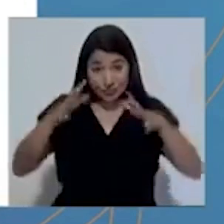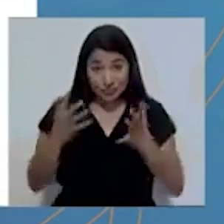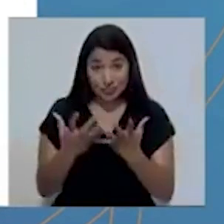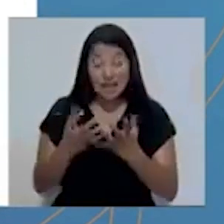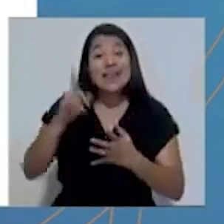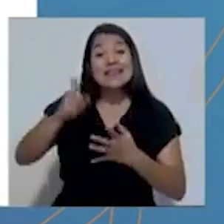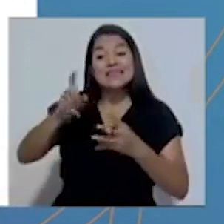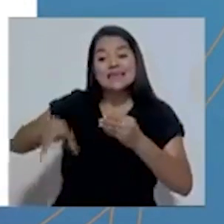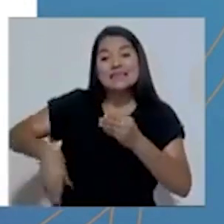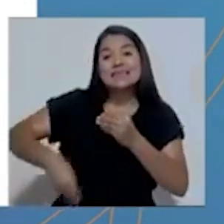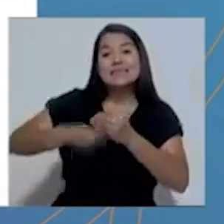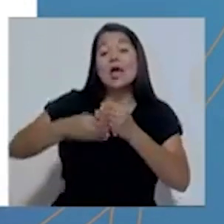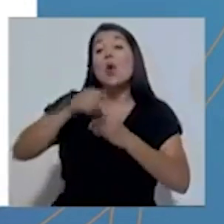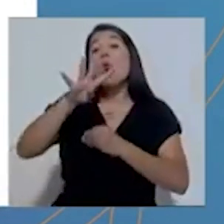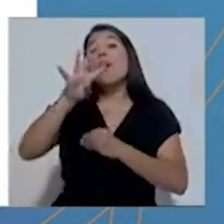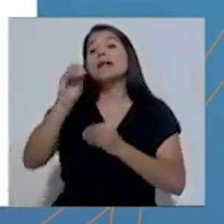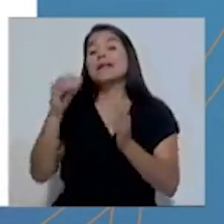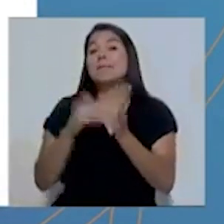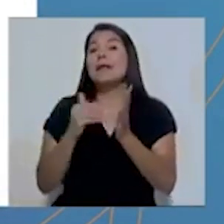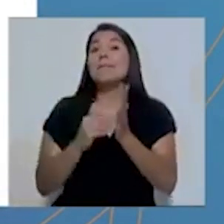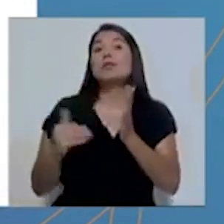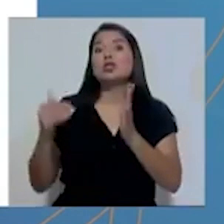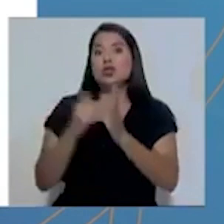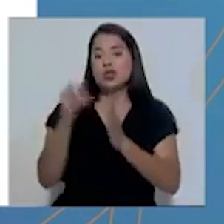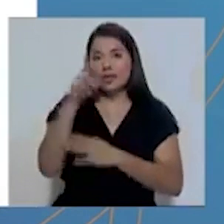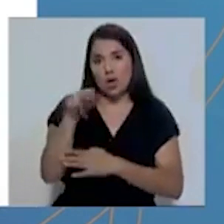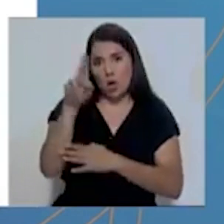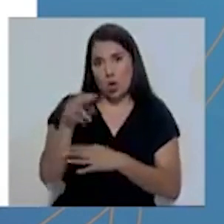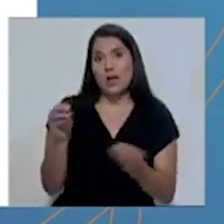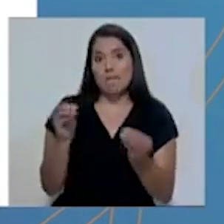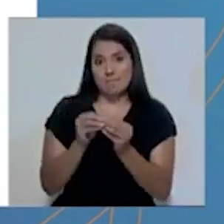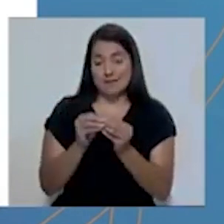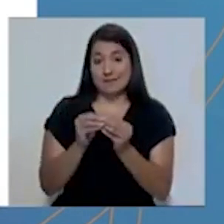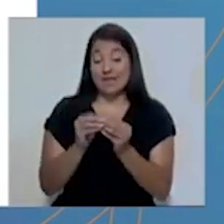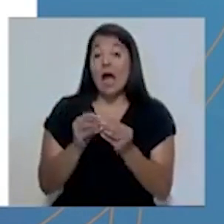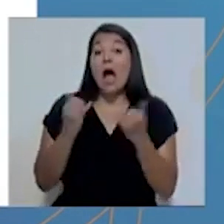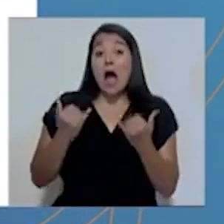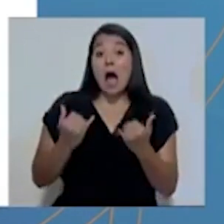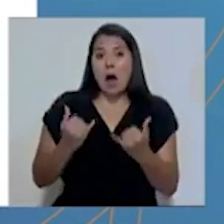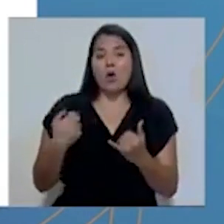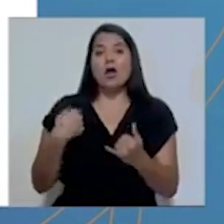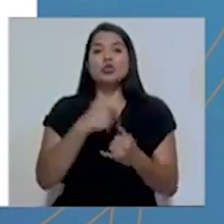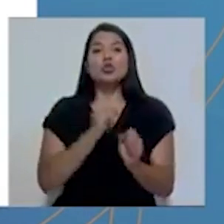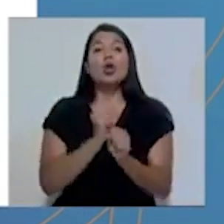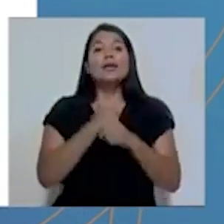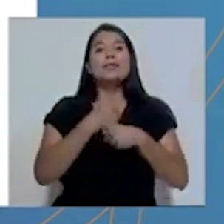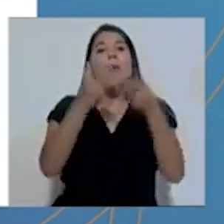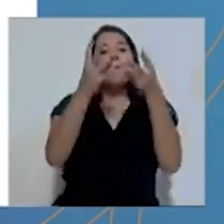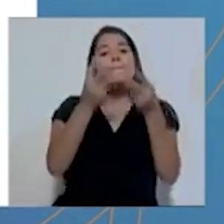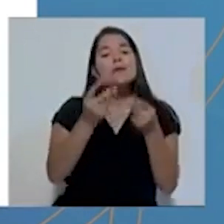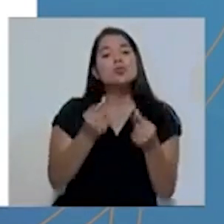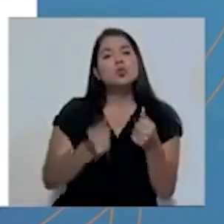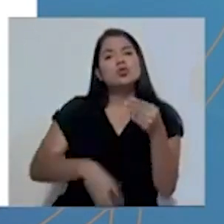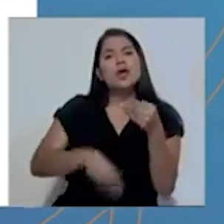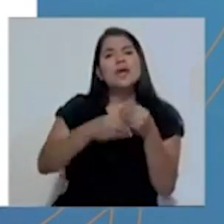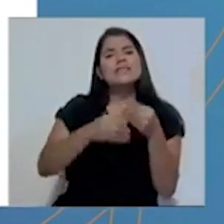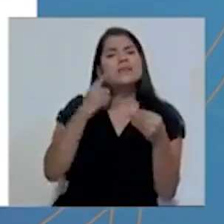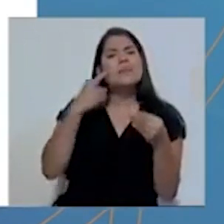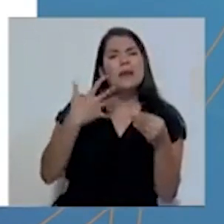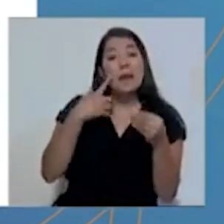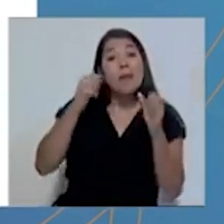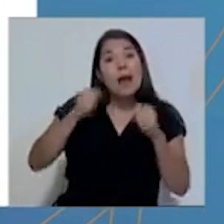con 40 mil millones de colones adicionales. Actualmente, se está elaborando un presupuesto extraordinario para